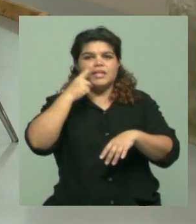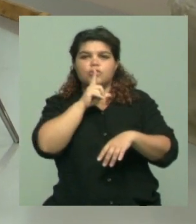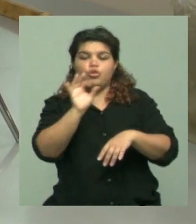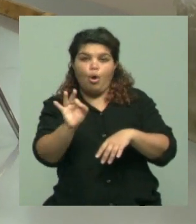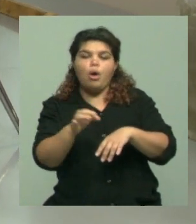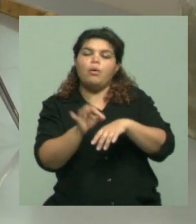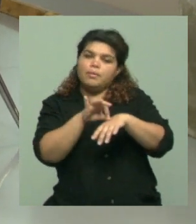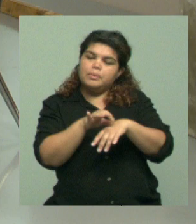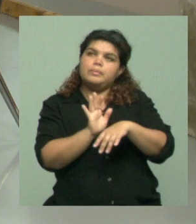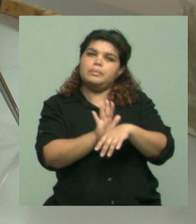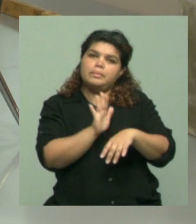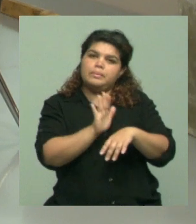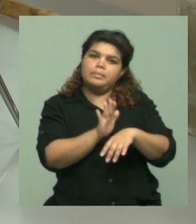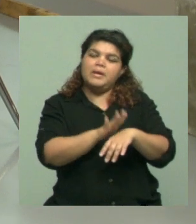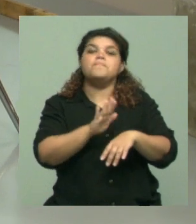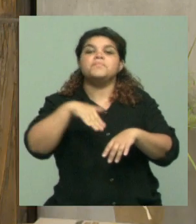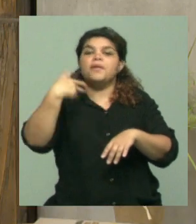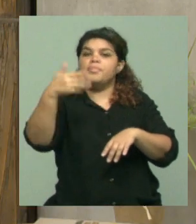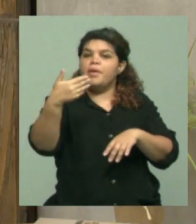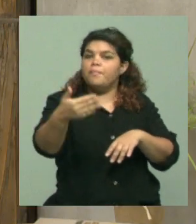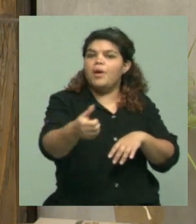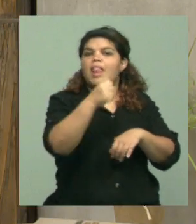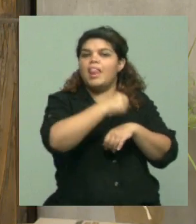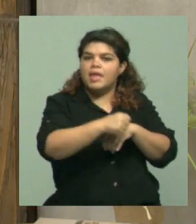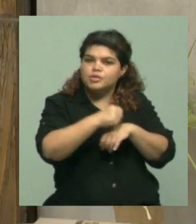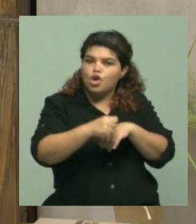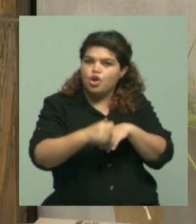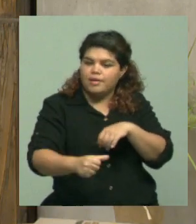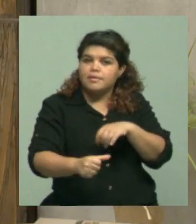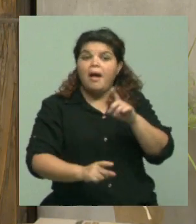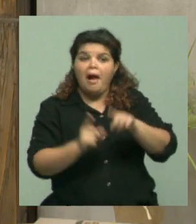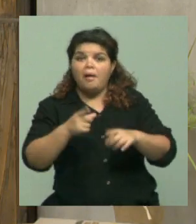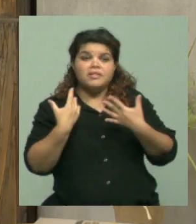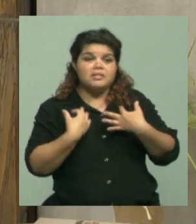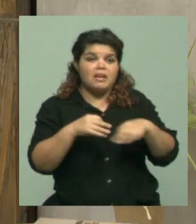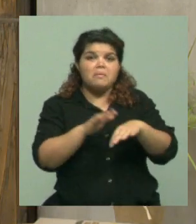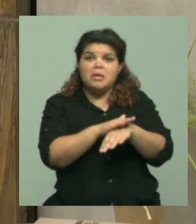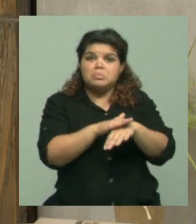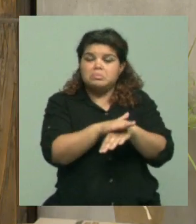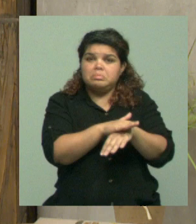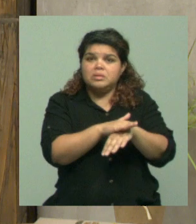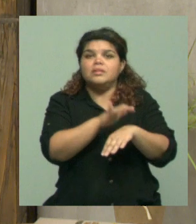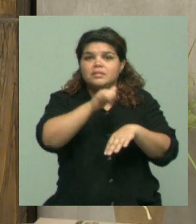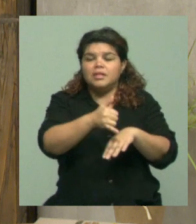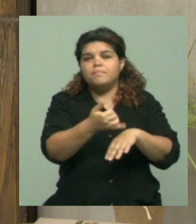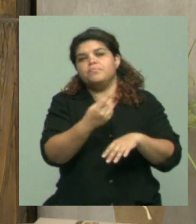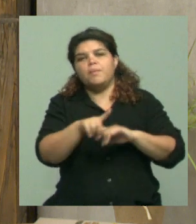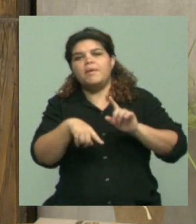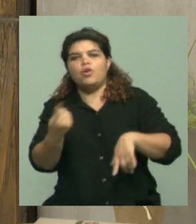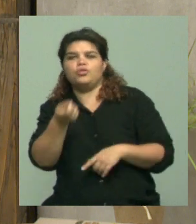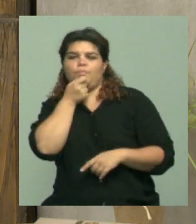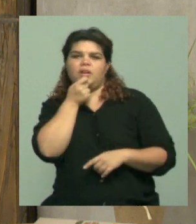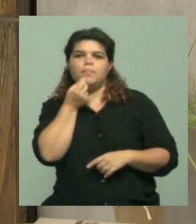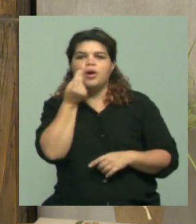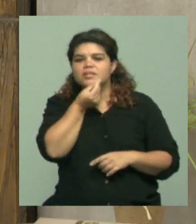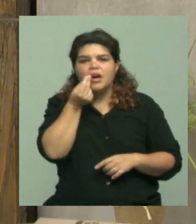presentar, que presentan lesiones que si bien algunas pueden curar solo la espontánea, pero después hay otras lesiones que se producen en la mucosa, mucosa oral,